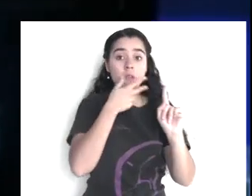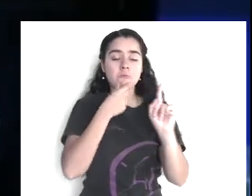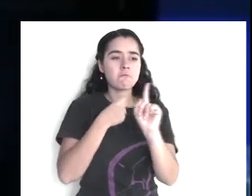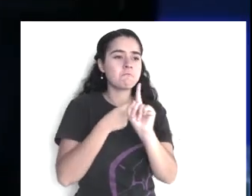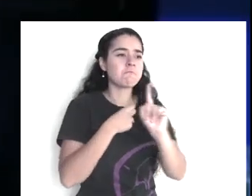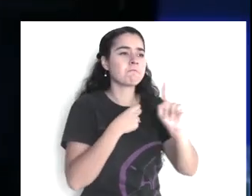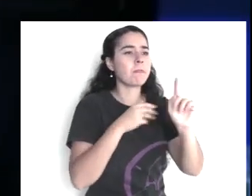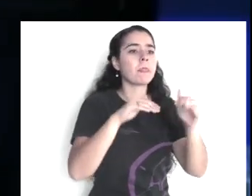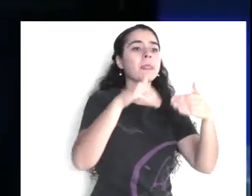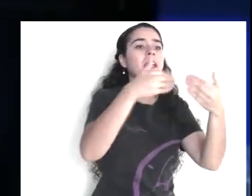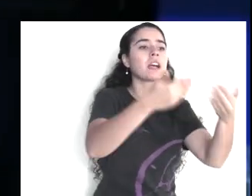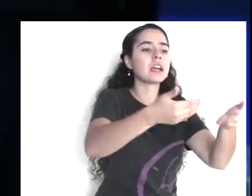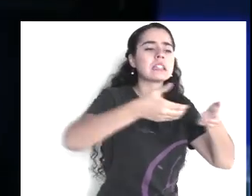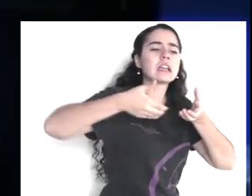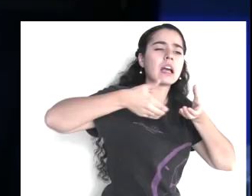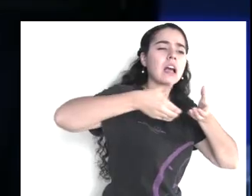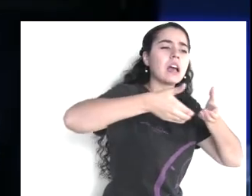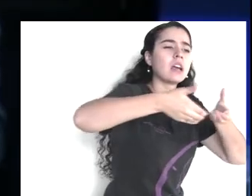viejitos,